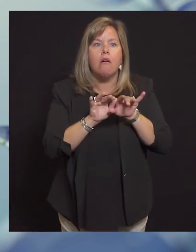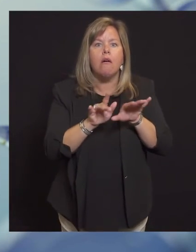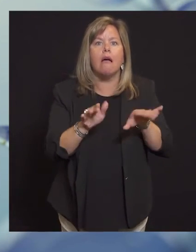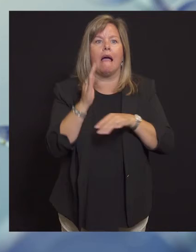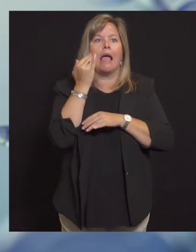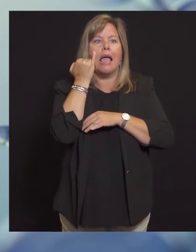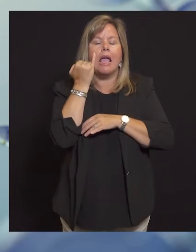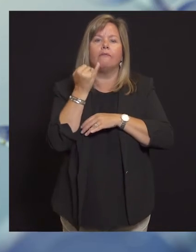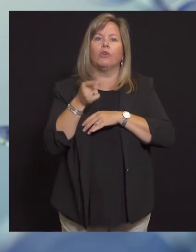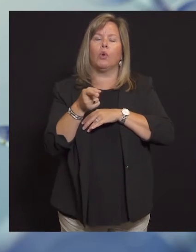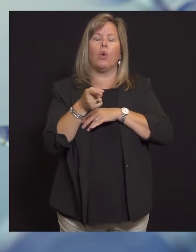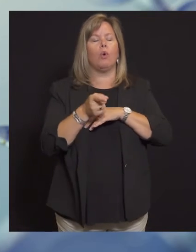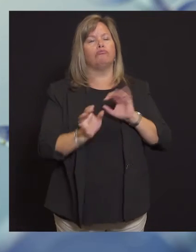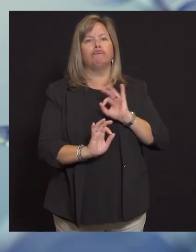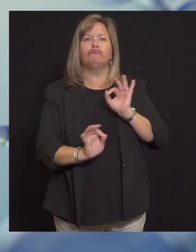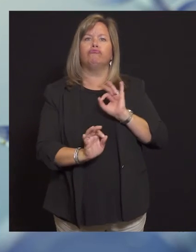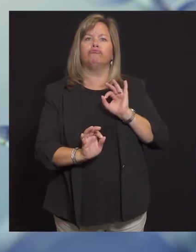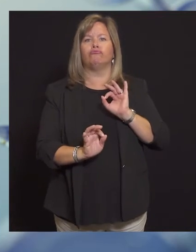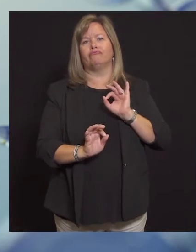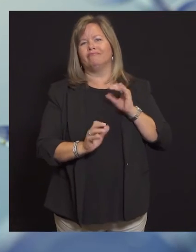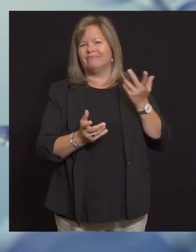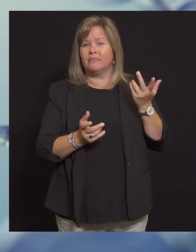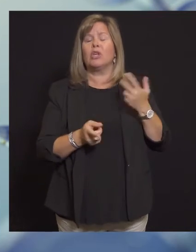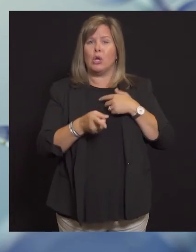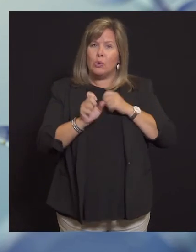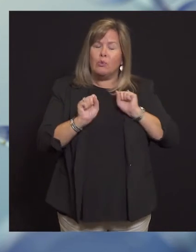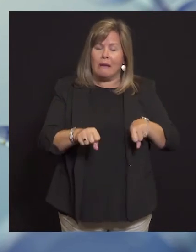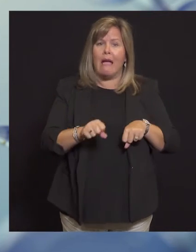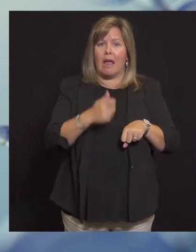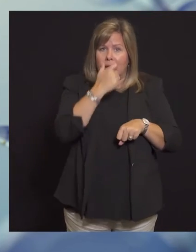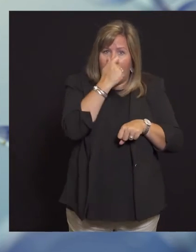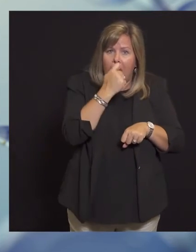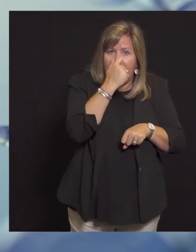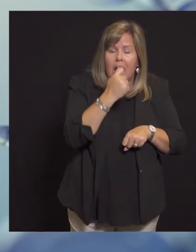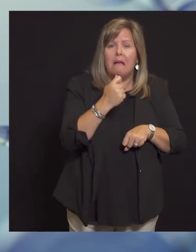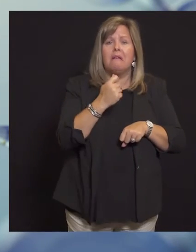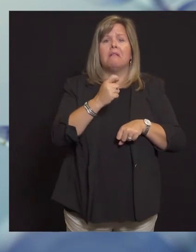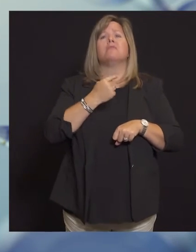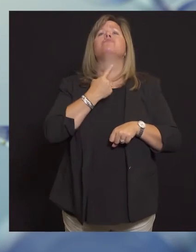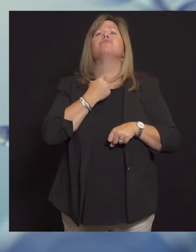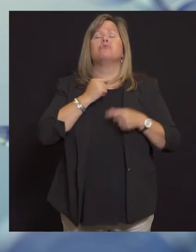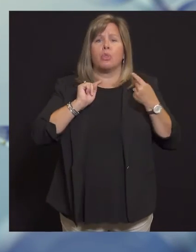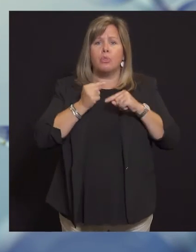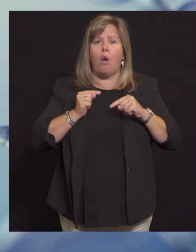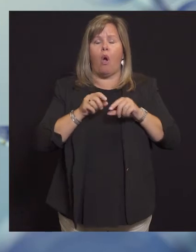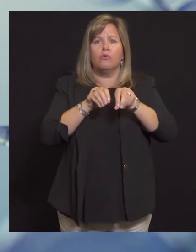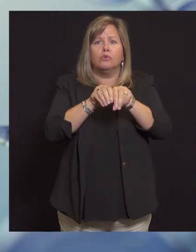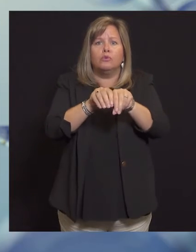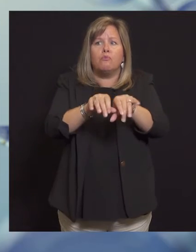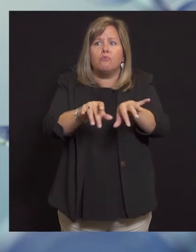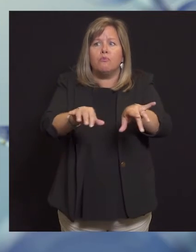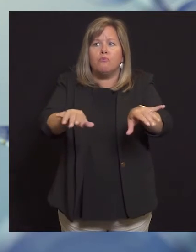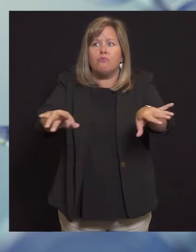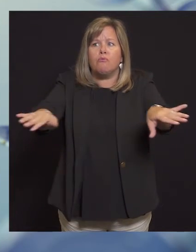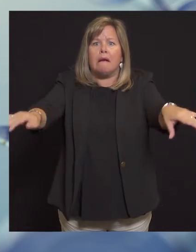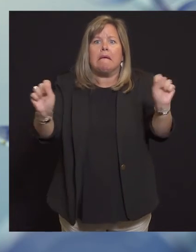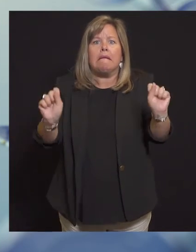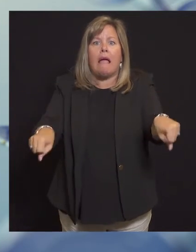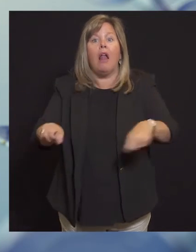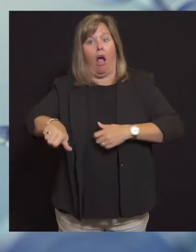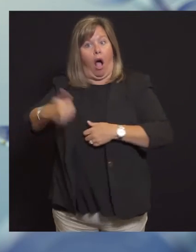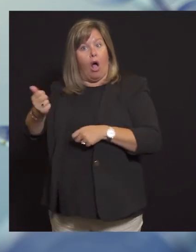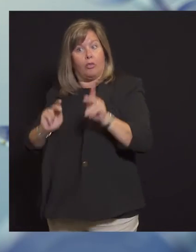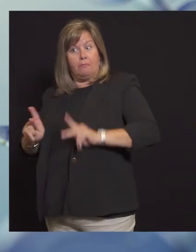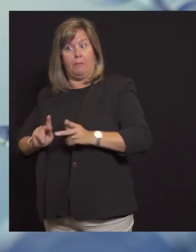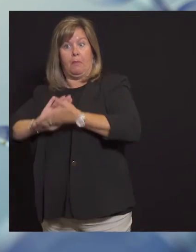siendo hiperactivo. Así que entiendo de dónde vienen, pero la realidad es que el caso asintomático de una persona o el